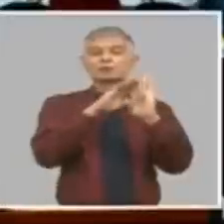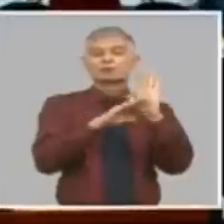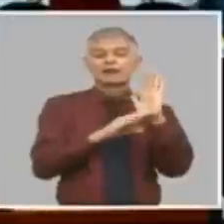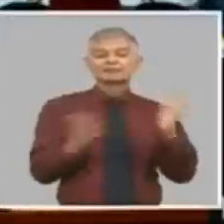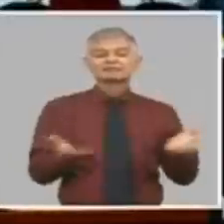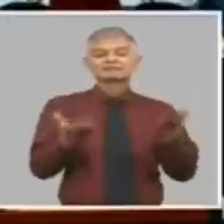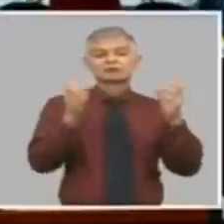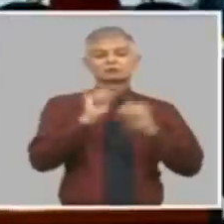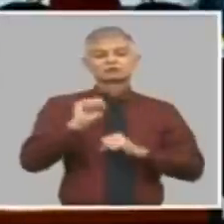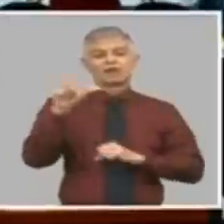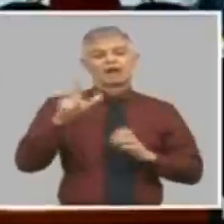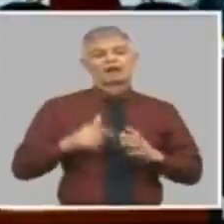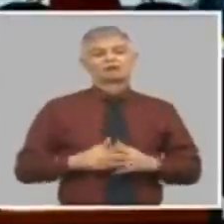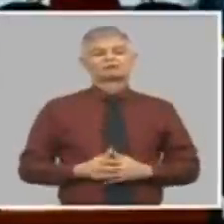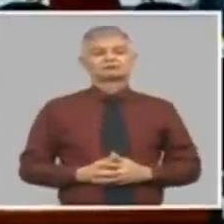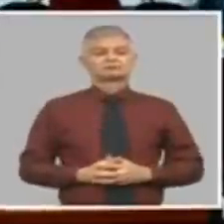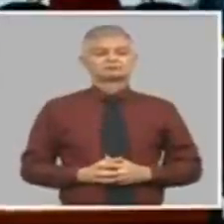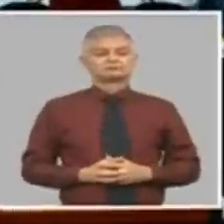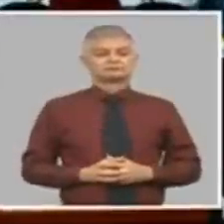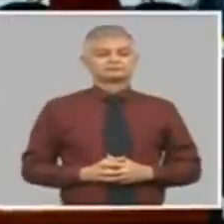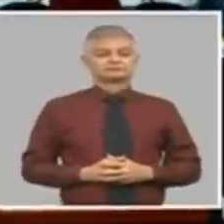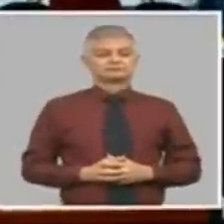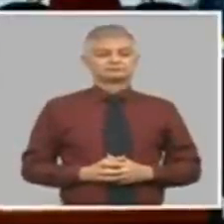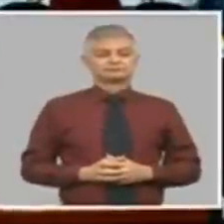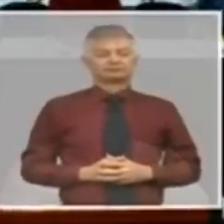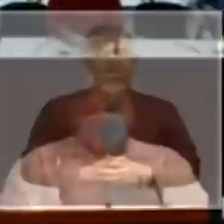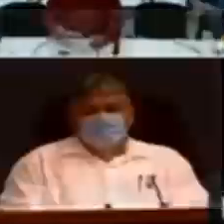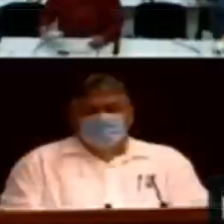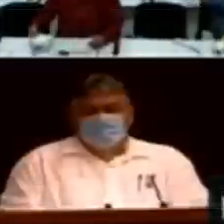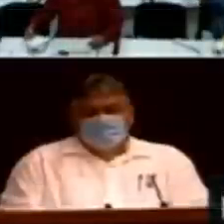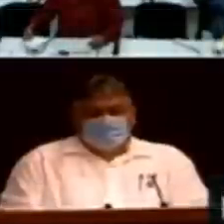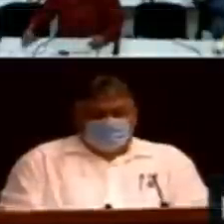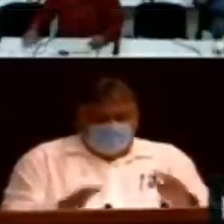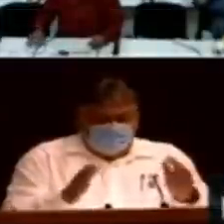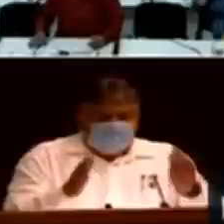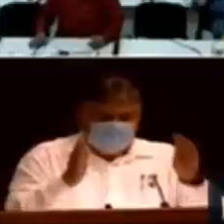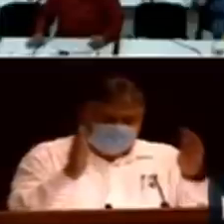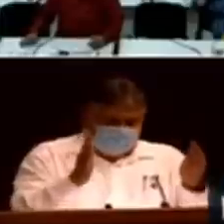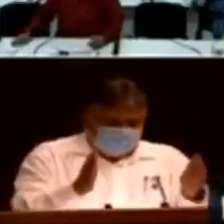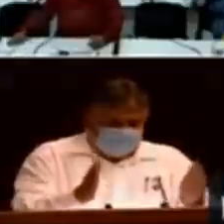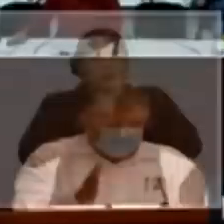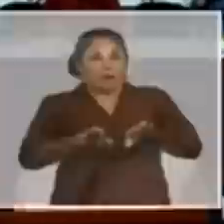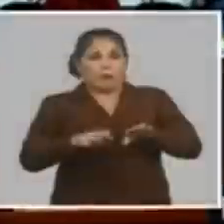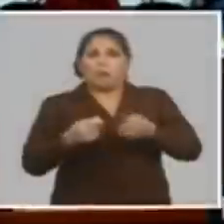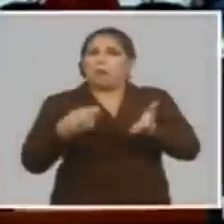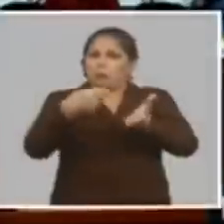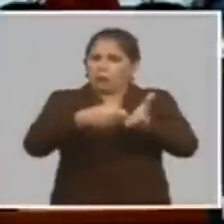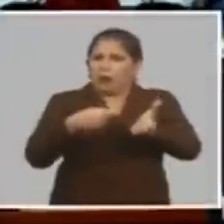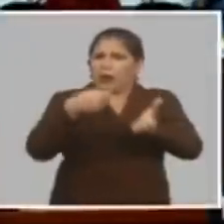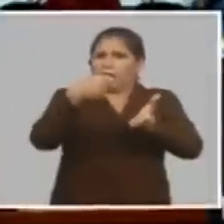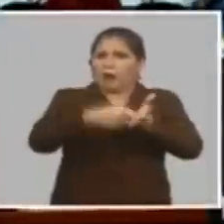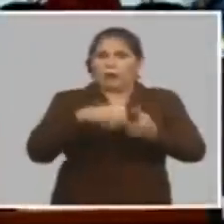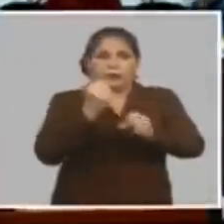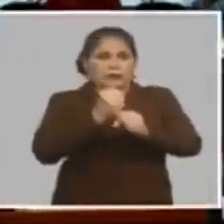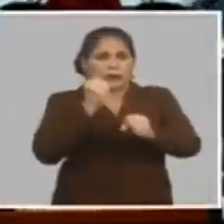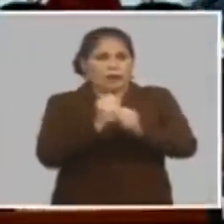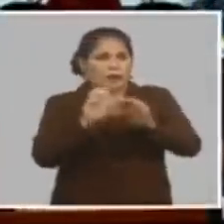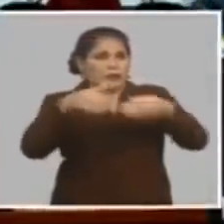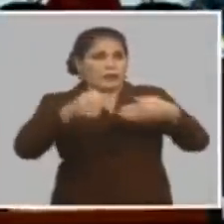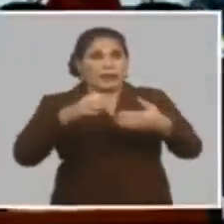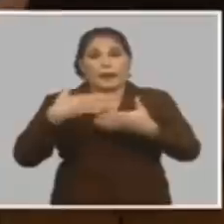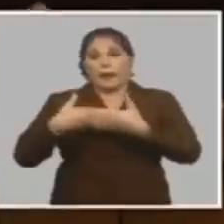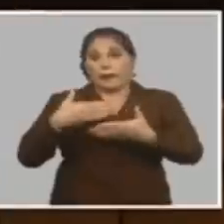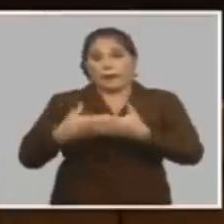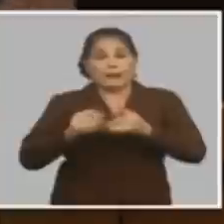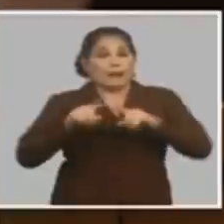entonces hay un grupo de empresas que tienen pérdidas que se les financiarán evitando desempleo cierre de empresas